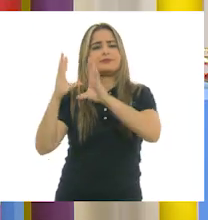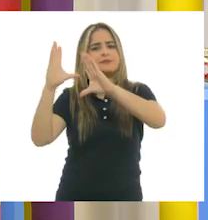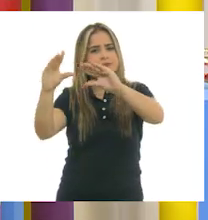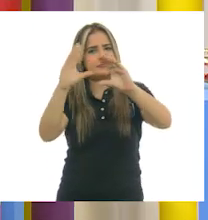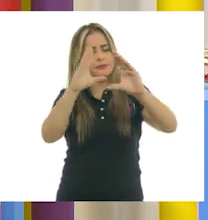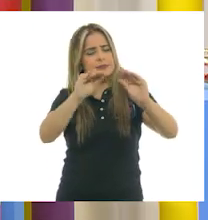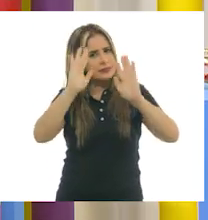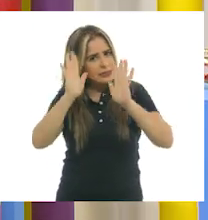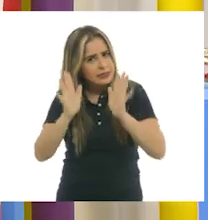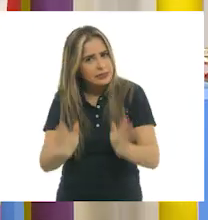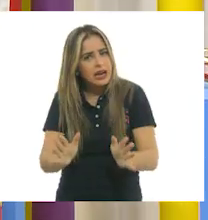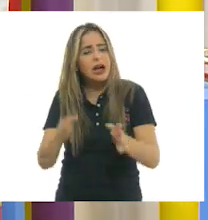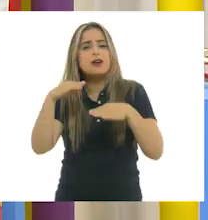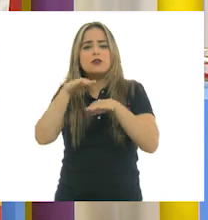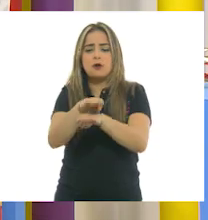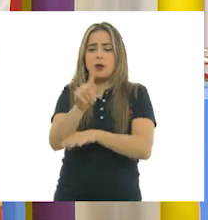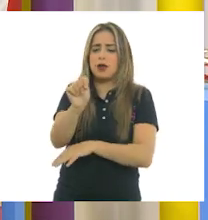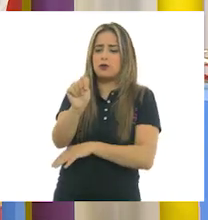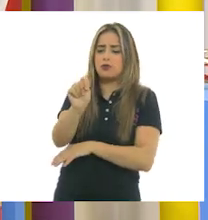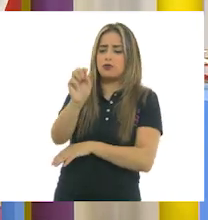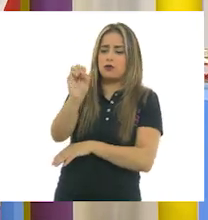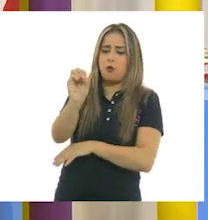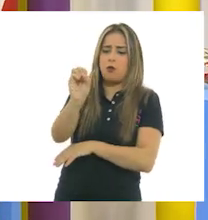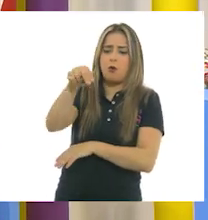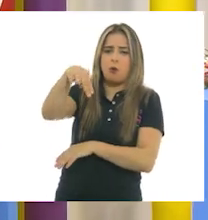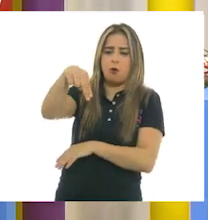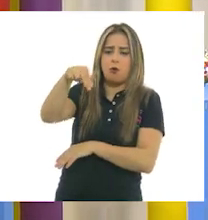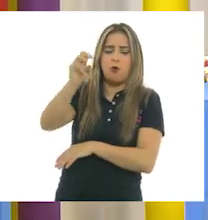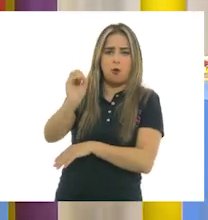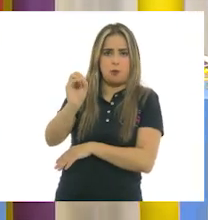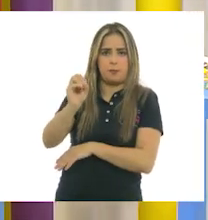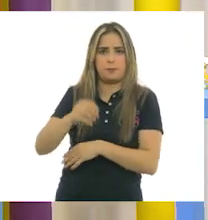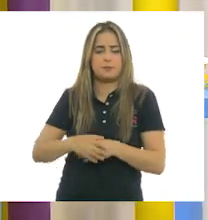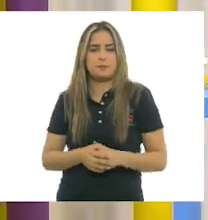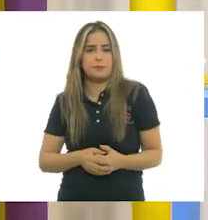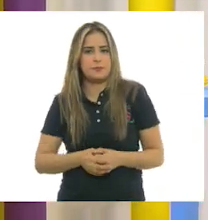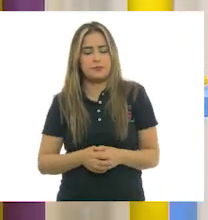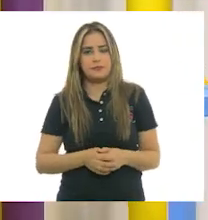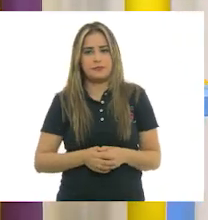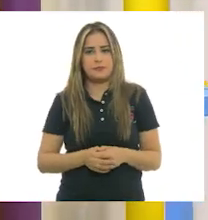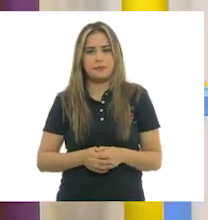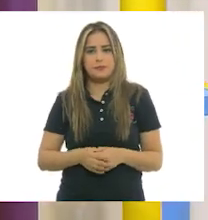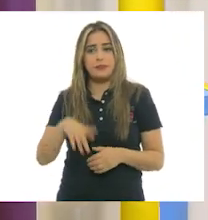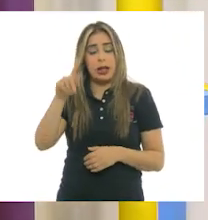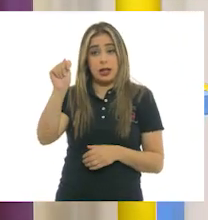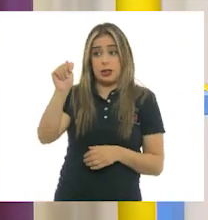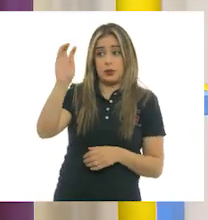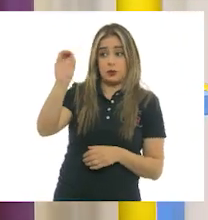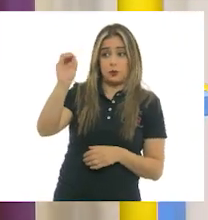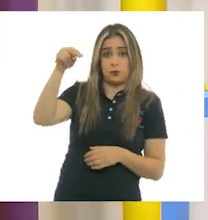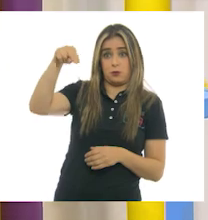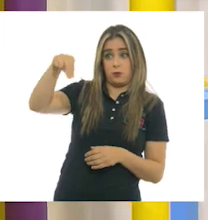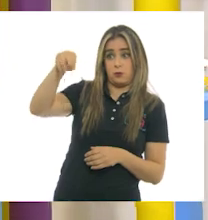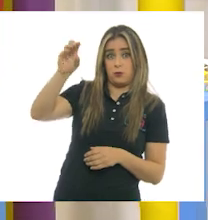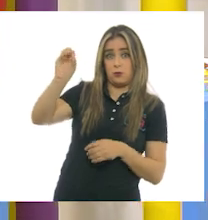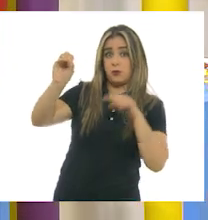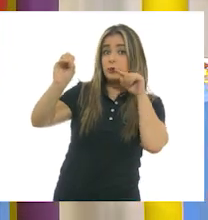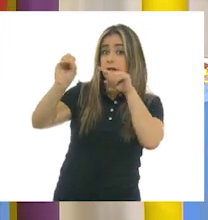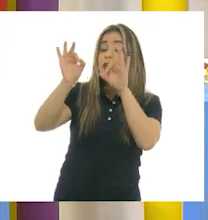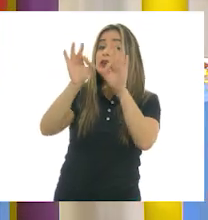del tono. ¡El tono! Es importantísimo para